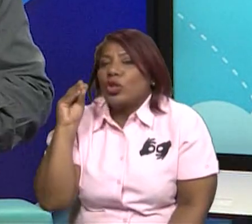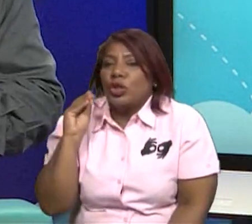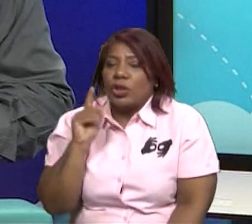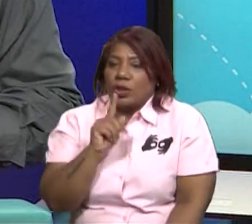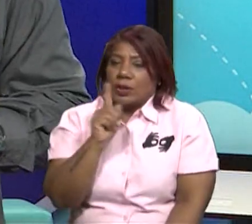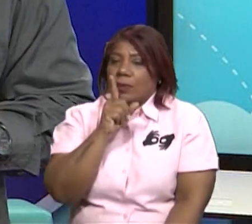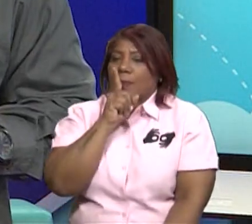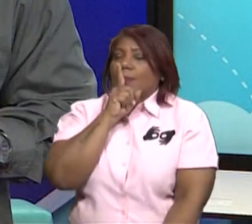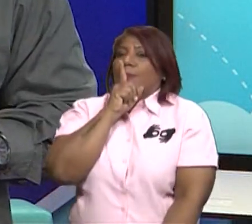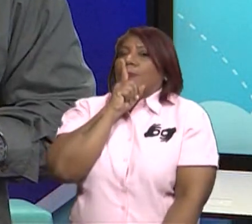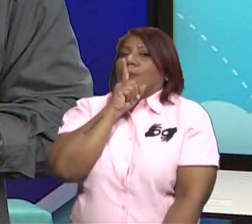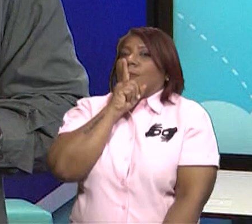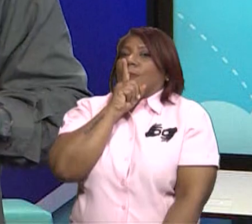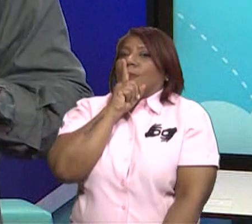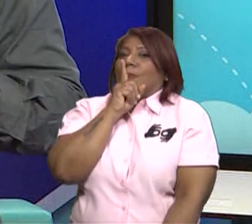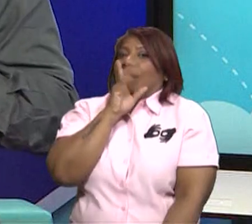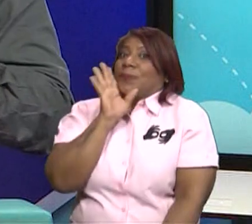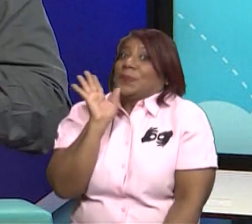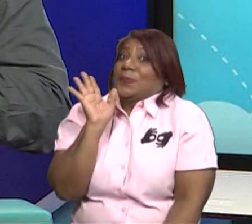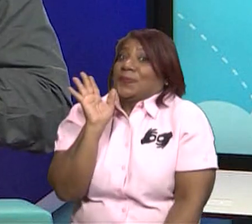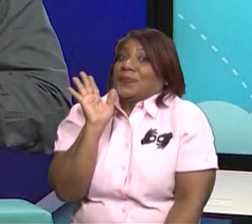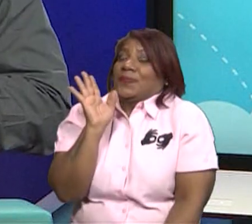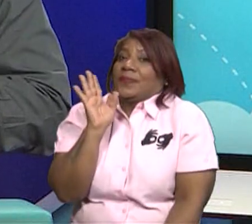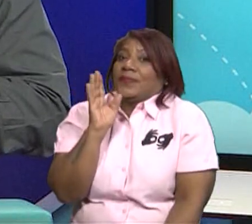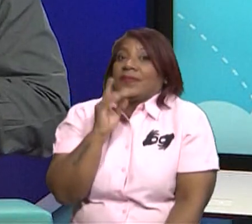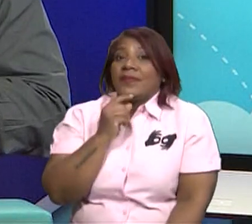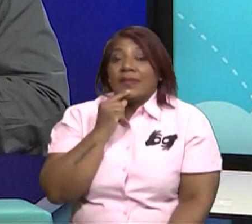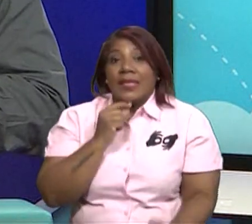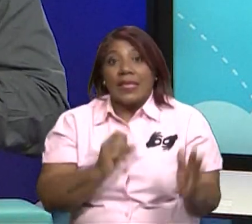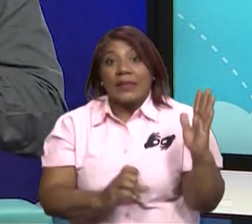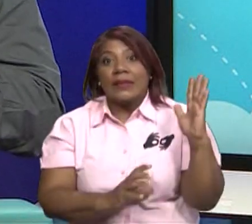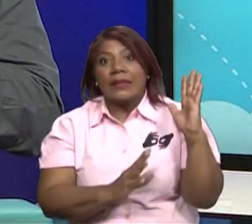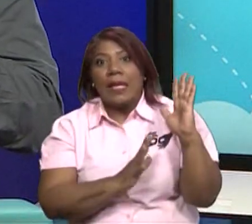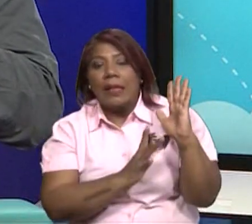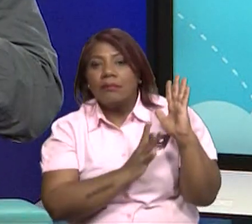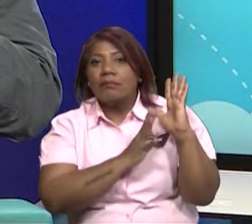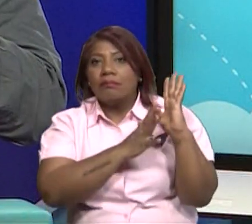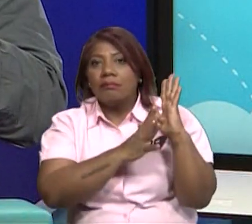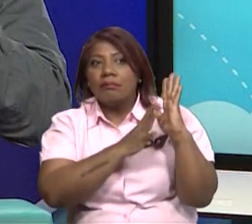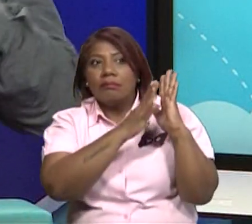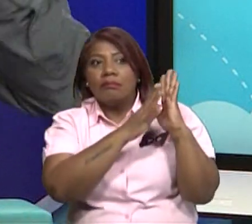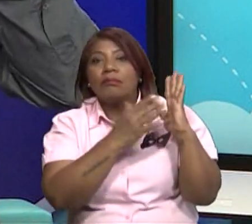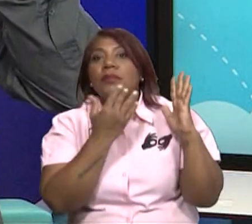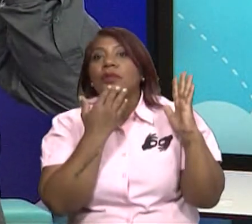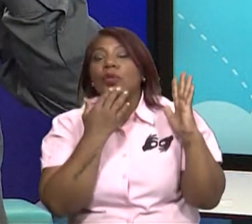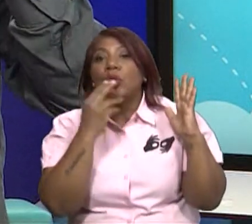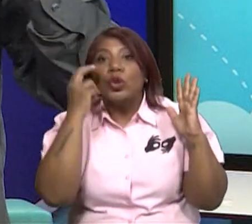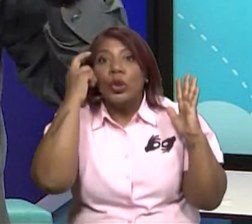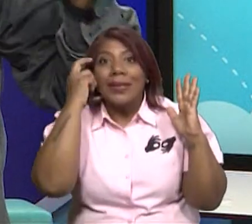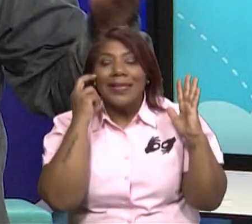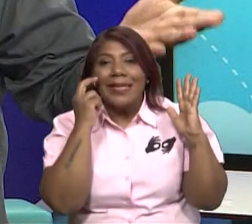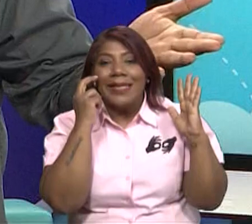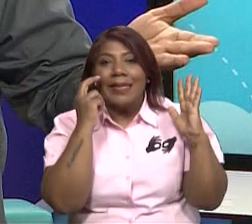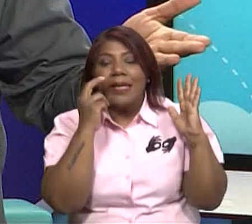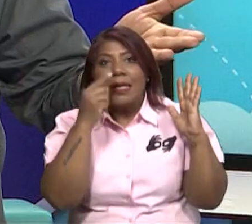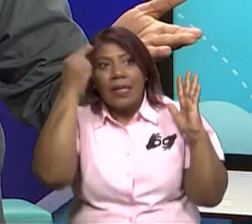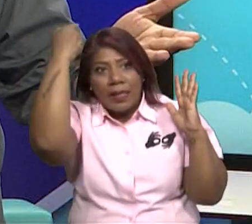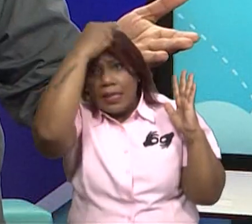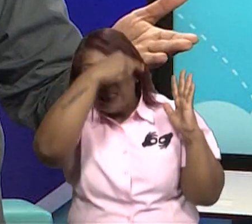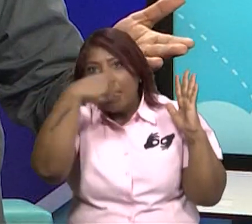esa lagartijita ya ha desaparecido. Esa lagartijita negra de cabecita. Ya no se ve.